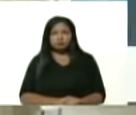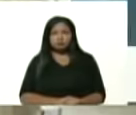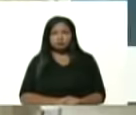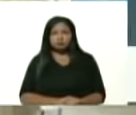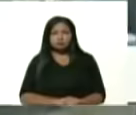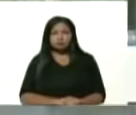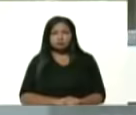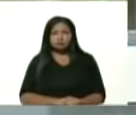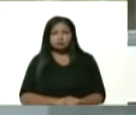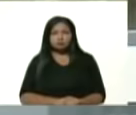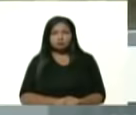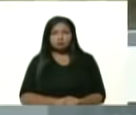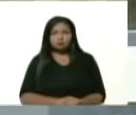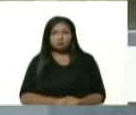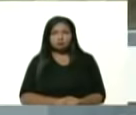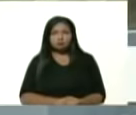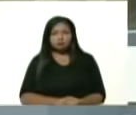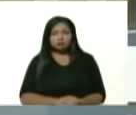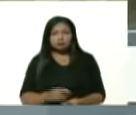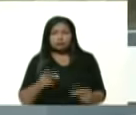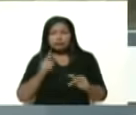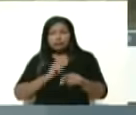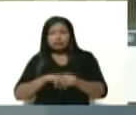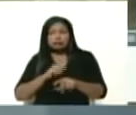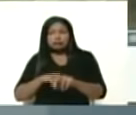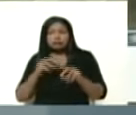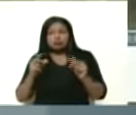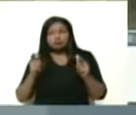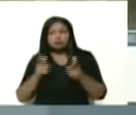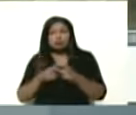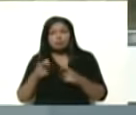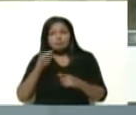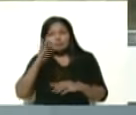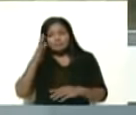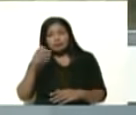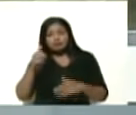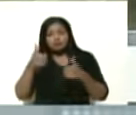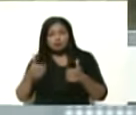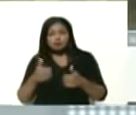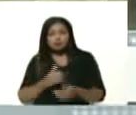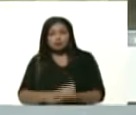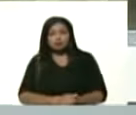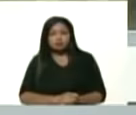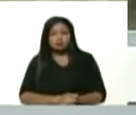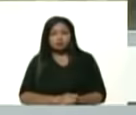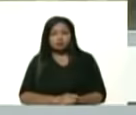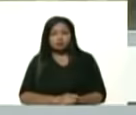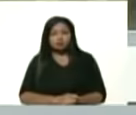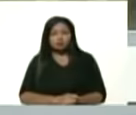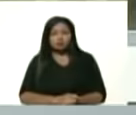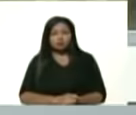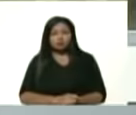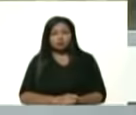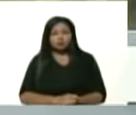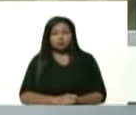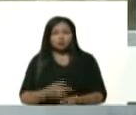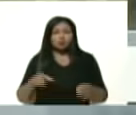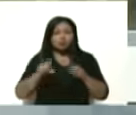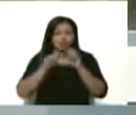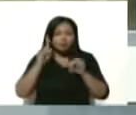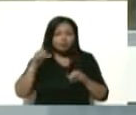En tiempo real, me parece muy bien esa capacidad productiva mensual.